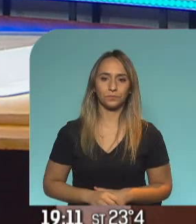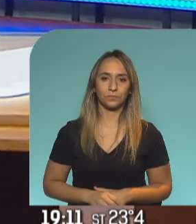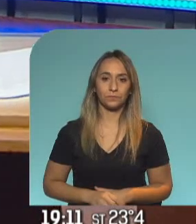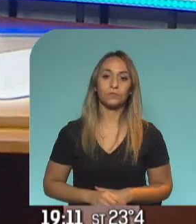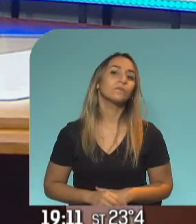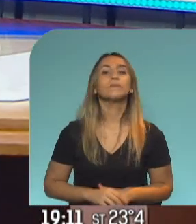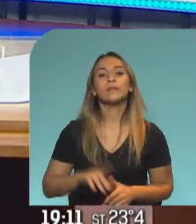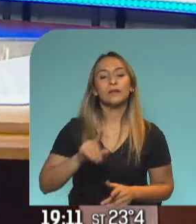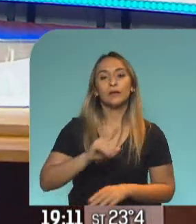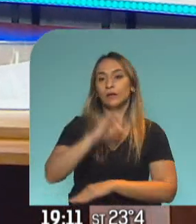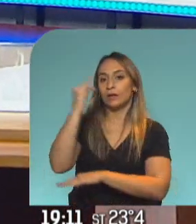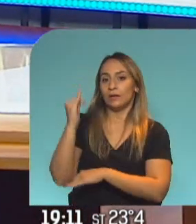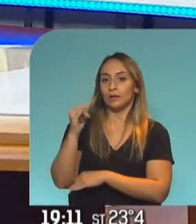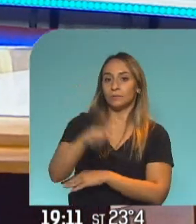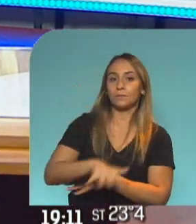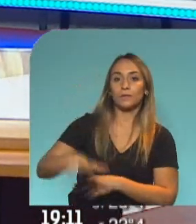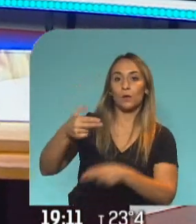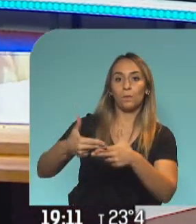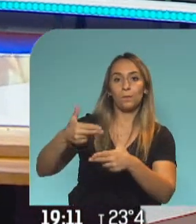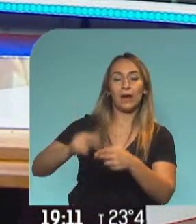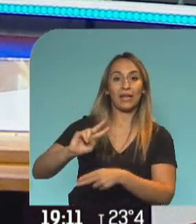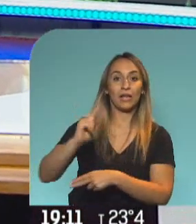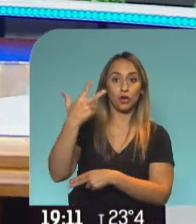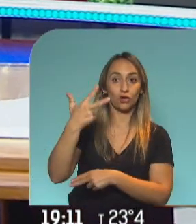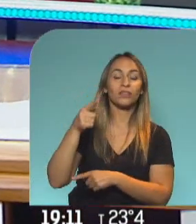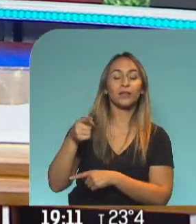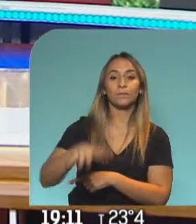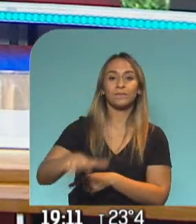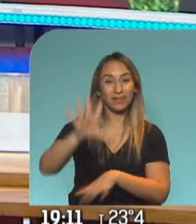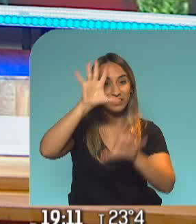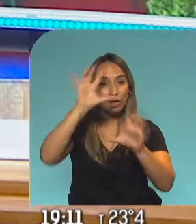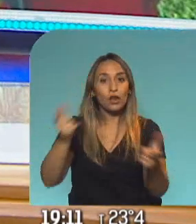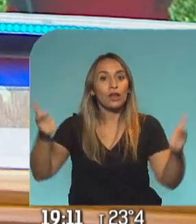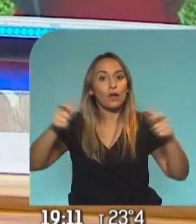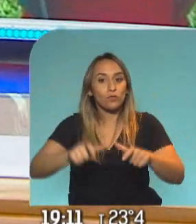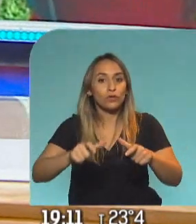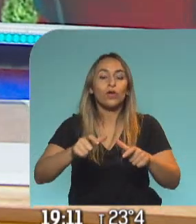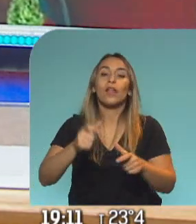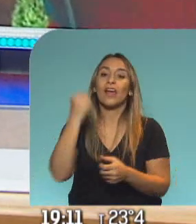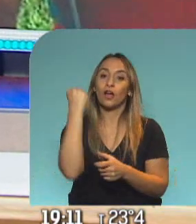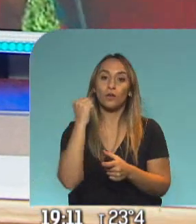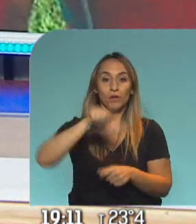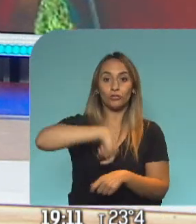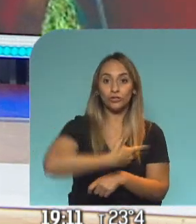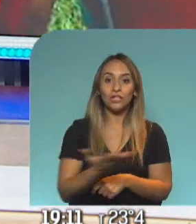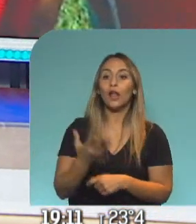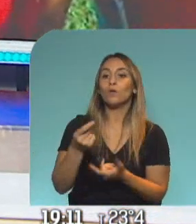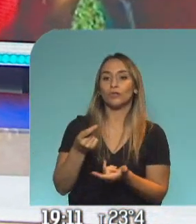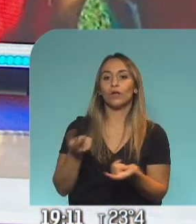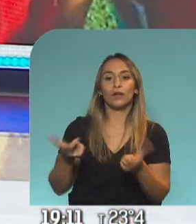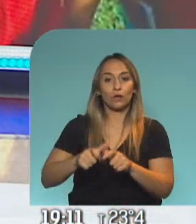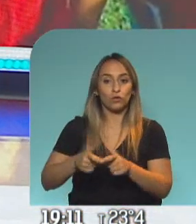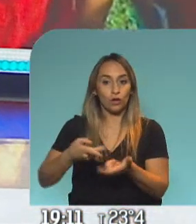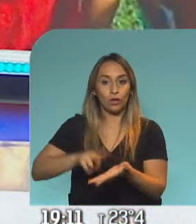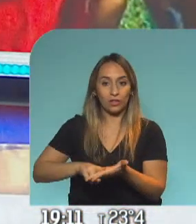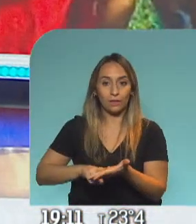Y vamos a nuestro móvil que está en Parque Norte. Recuerdan la creación del Consejo Económico y Social. Nueva reunión de sus integrantes, ahora también